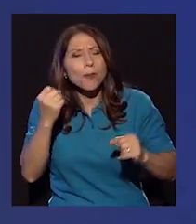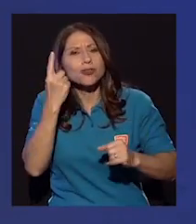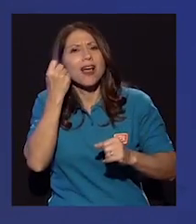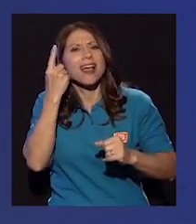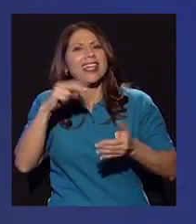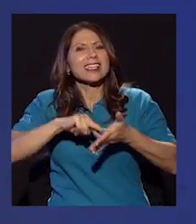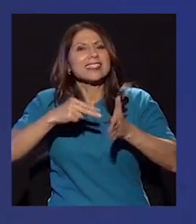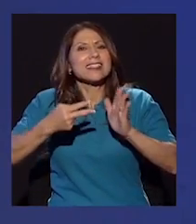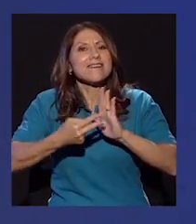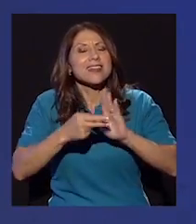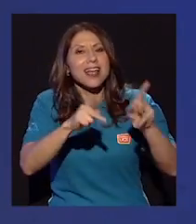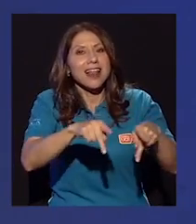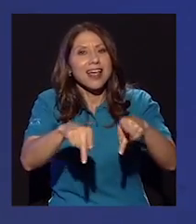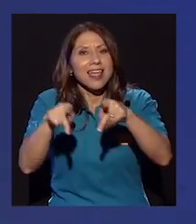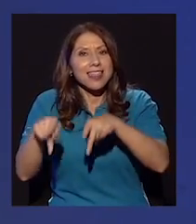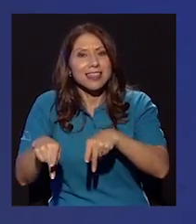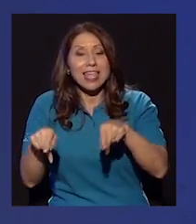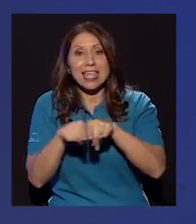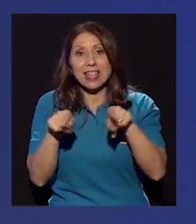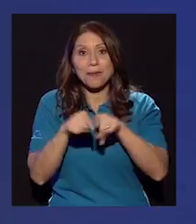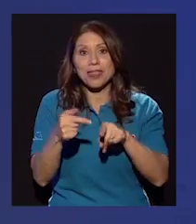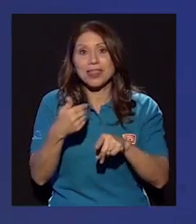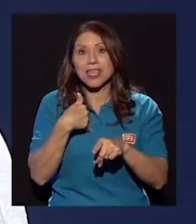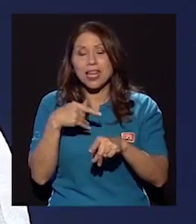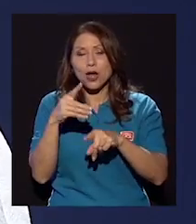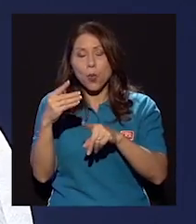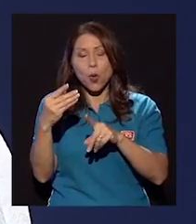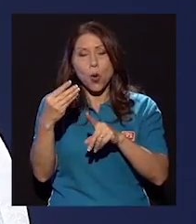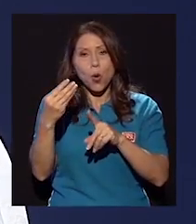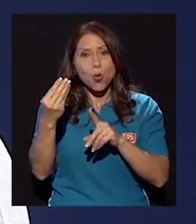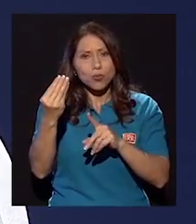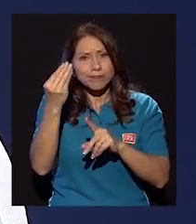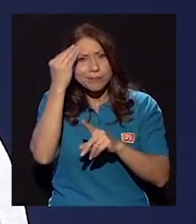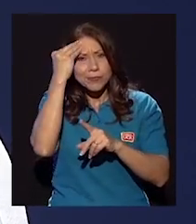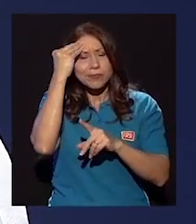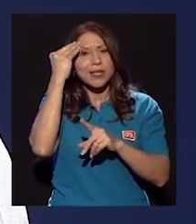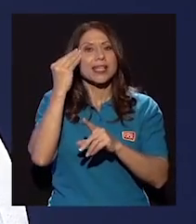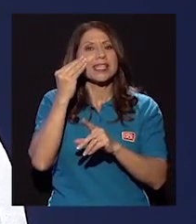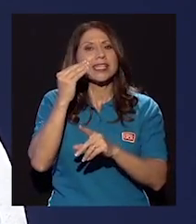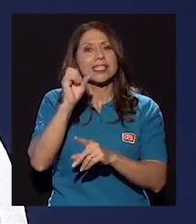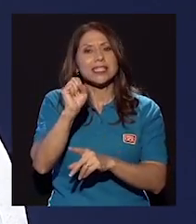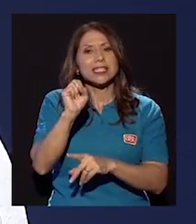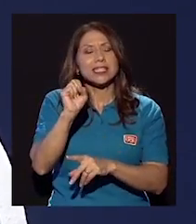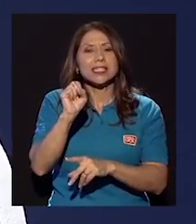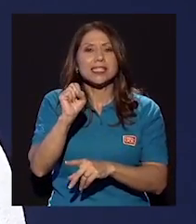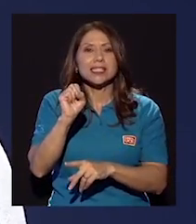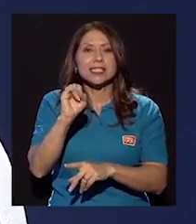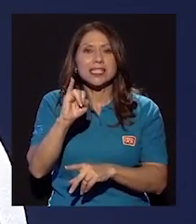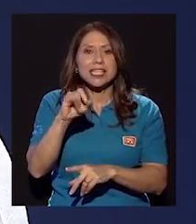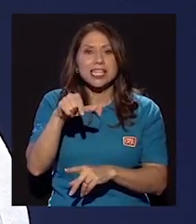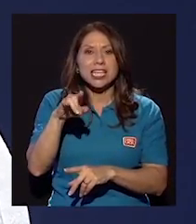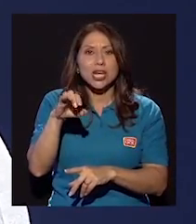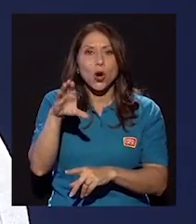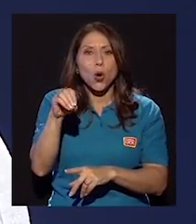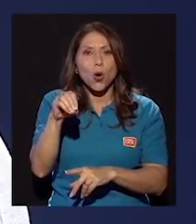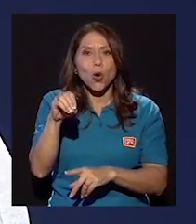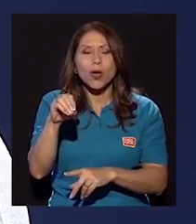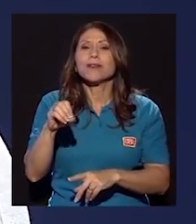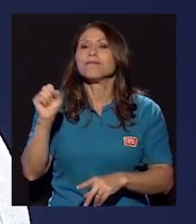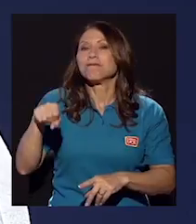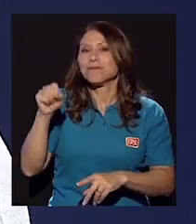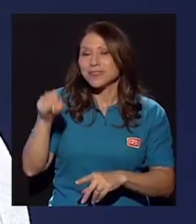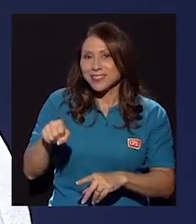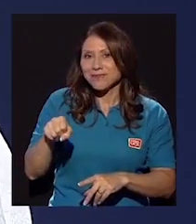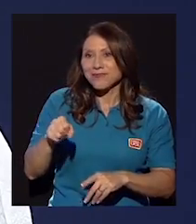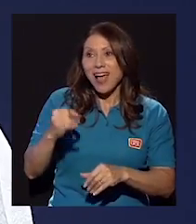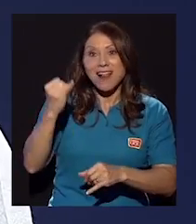tiene un acaecer psíquico? Exactamente. Eso es otro de los poderes de la música, ¿no? Que es que al final no todo el mundo conoce